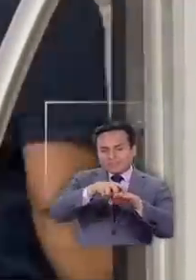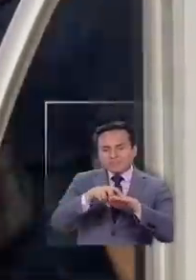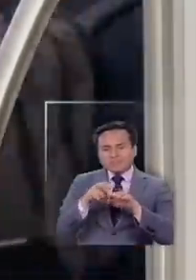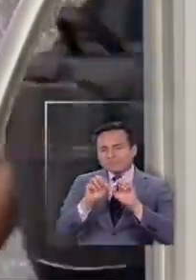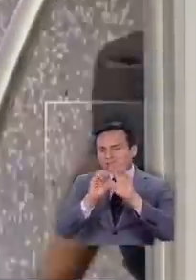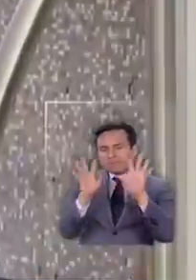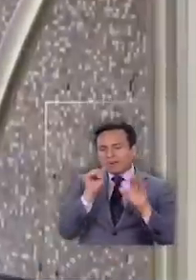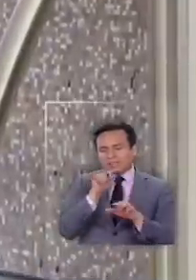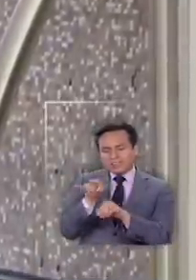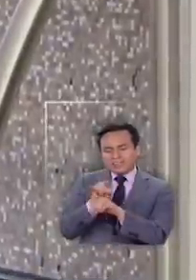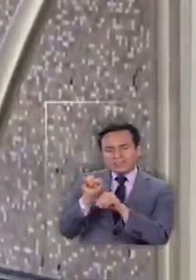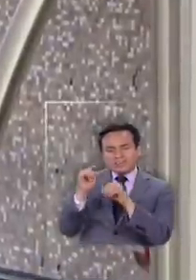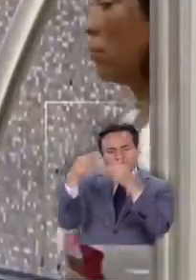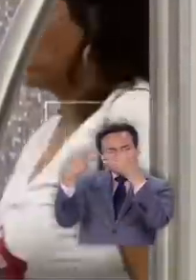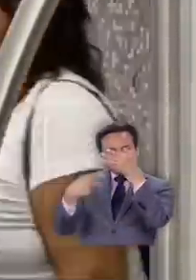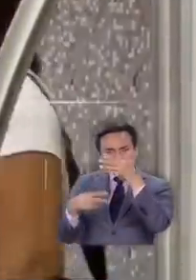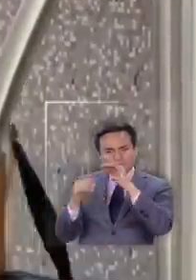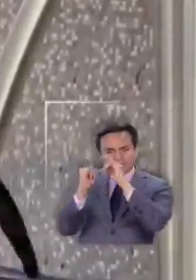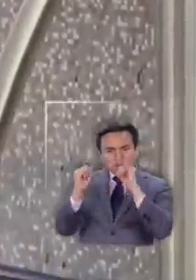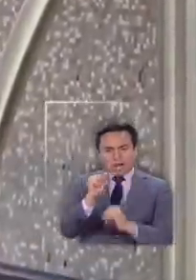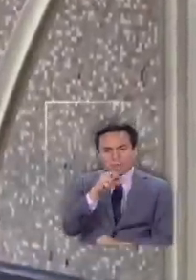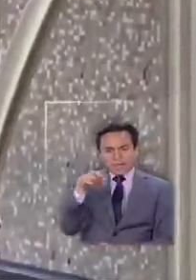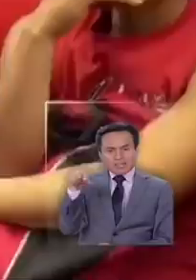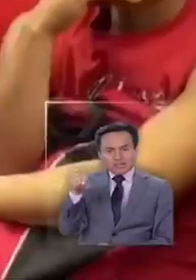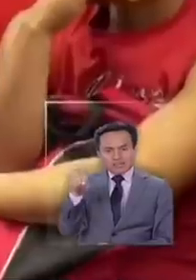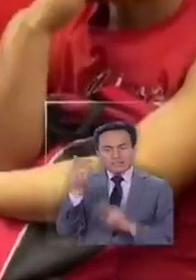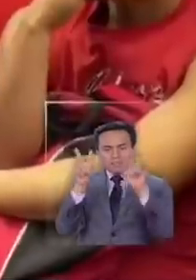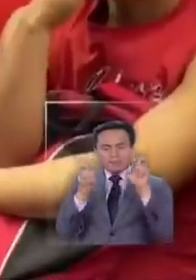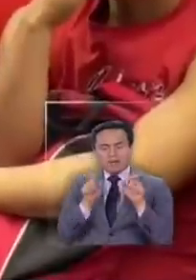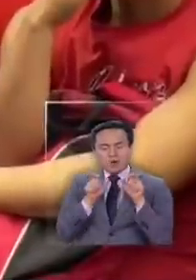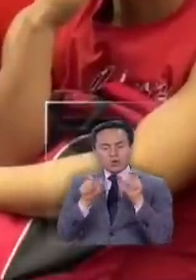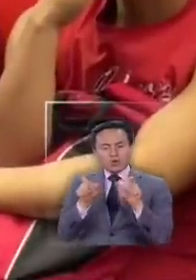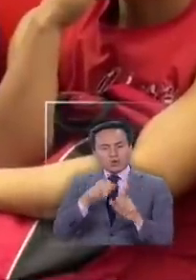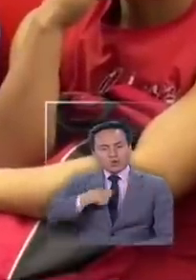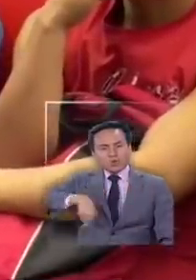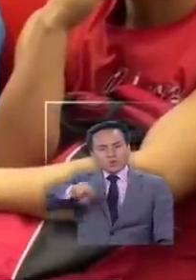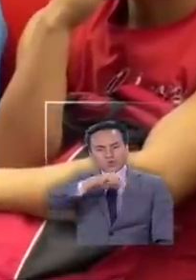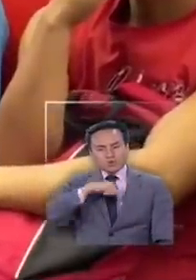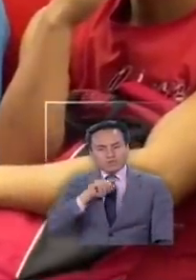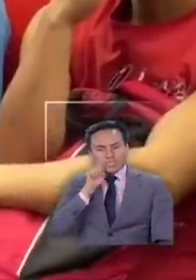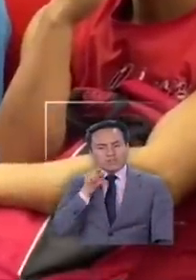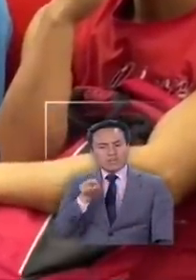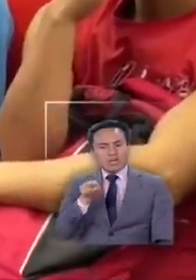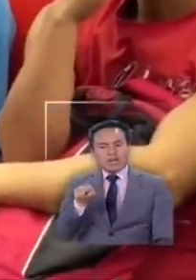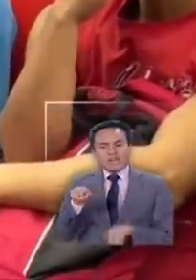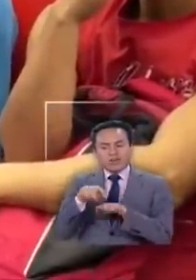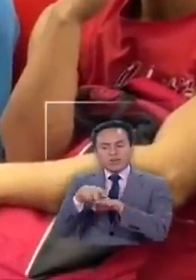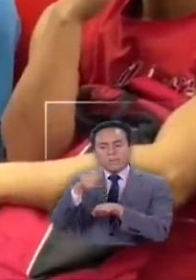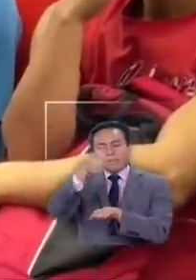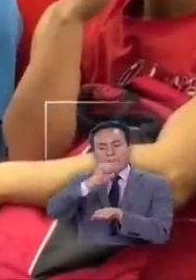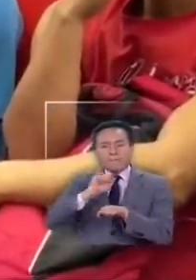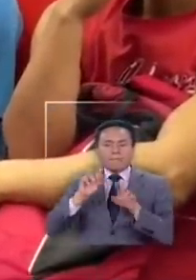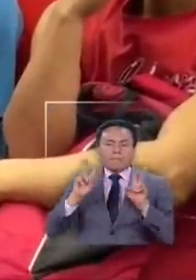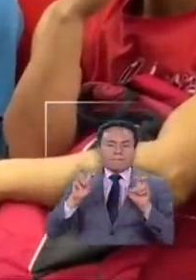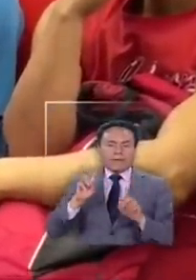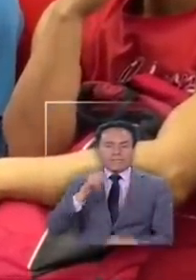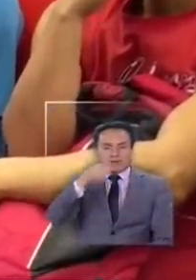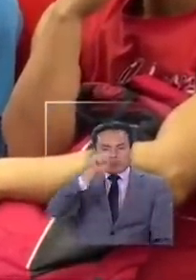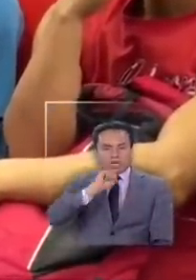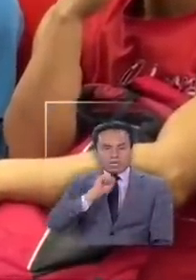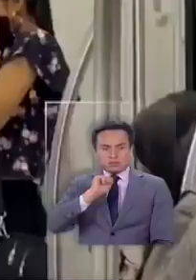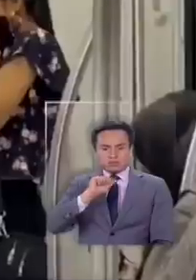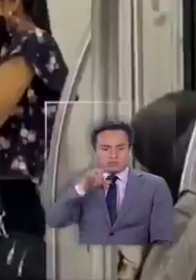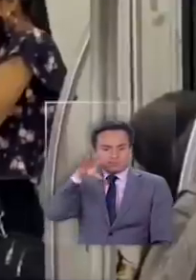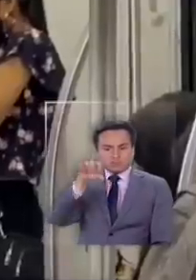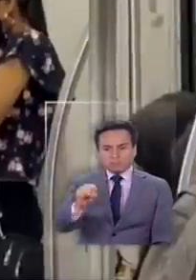Así que para efectos normativos y para el efecto del control nuestro, son vehículos particulares que cuando